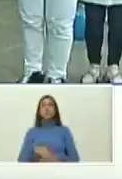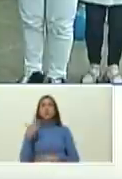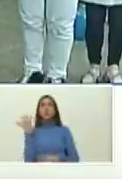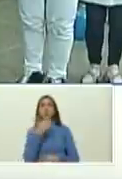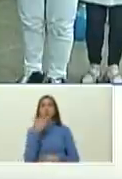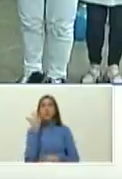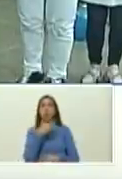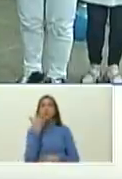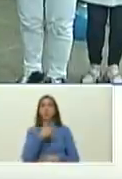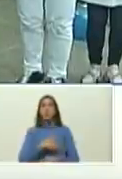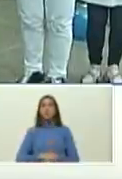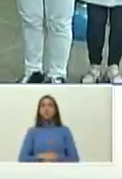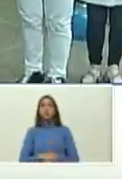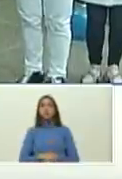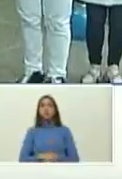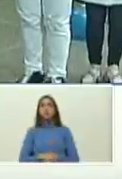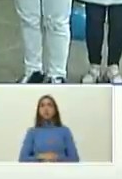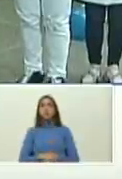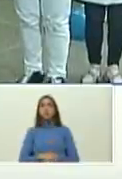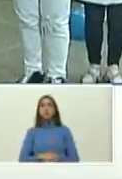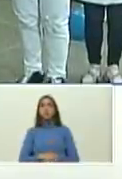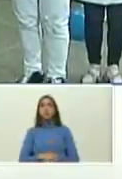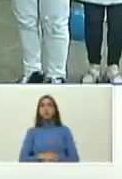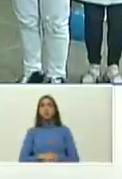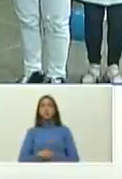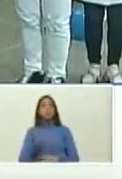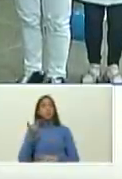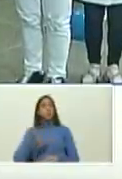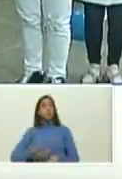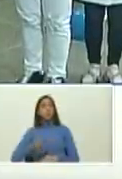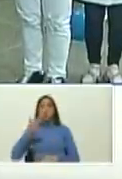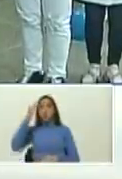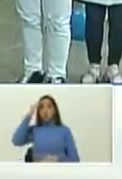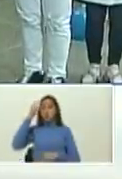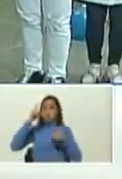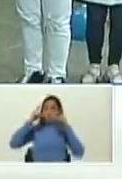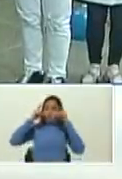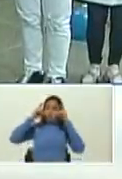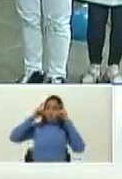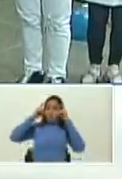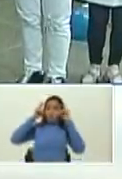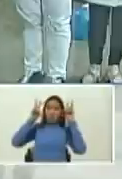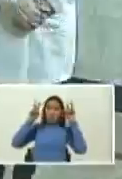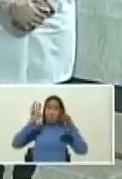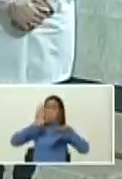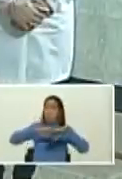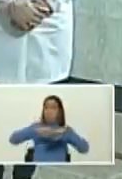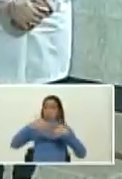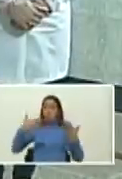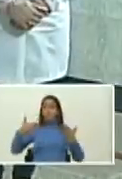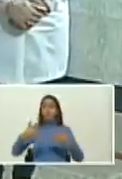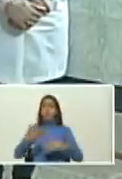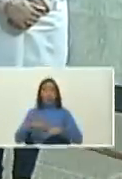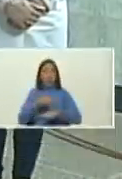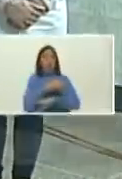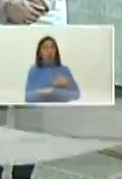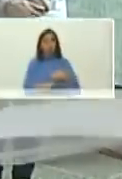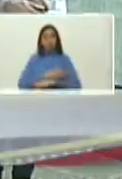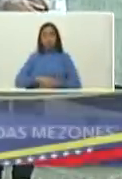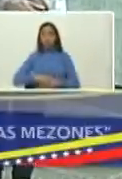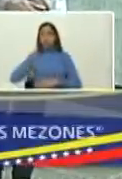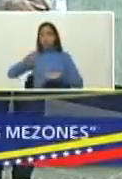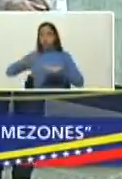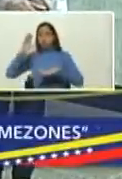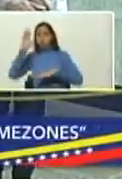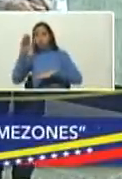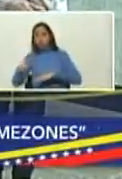sí presidente importante que sepa que cargo estos lentes porque bueno tuve por allí un campeonato baloncesto y me